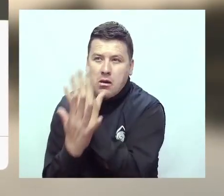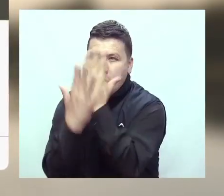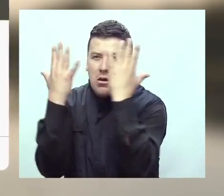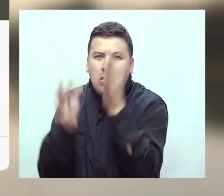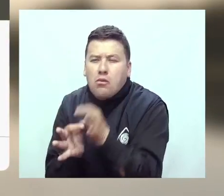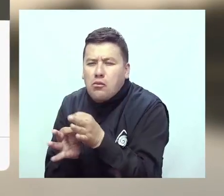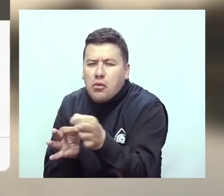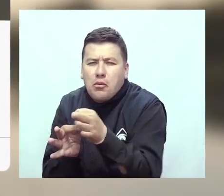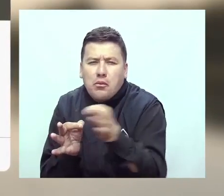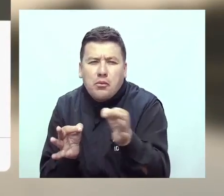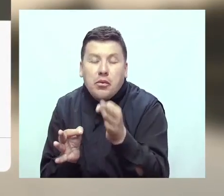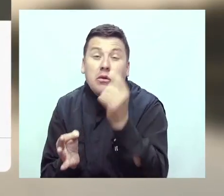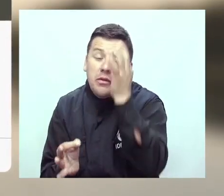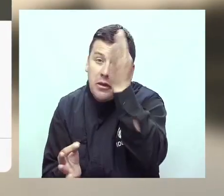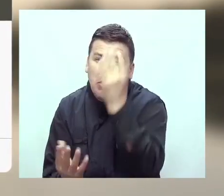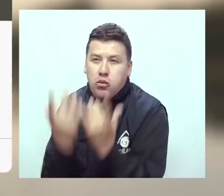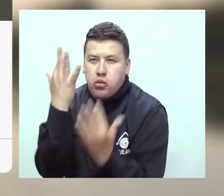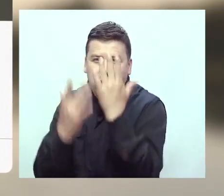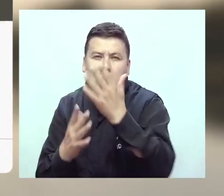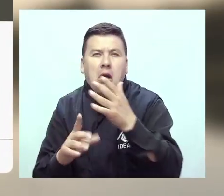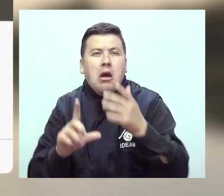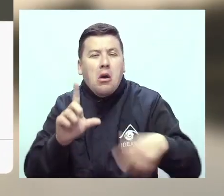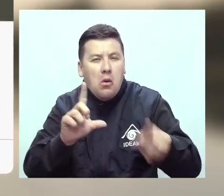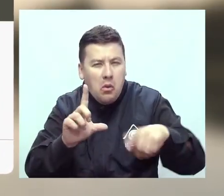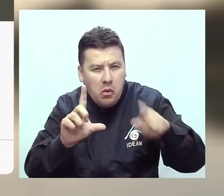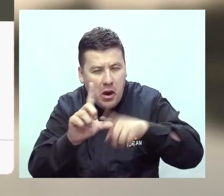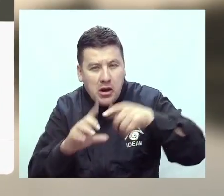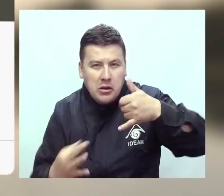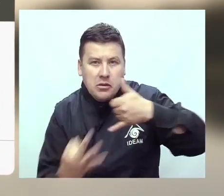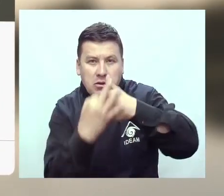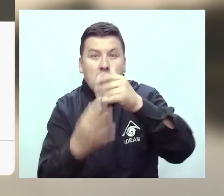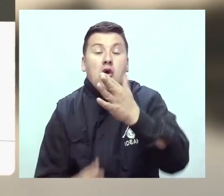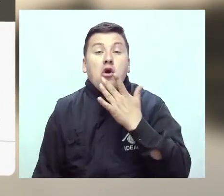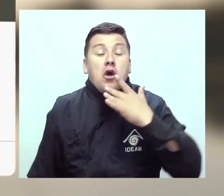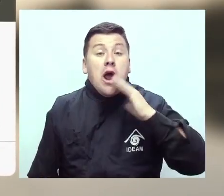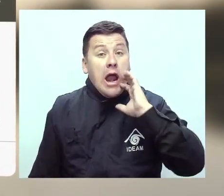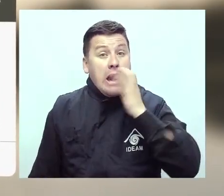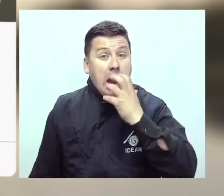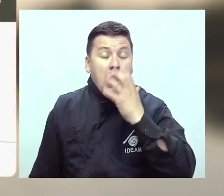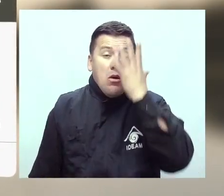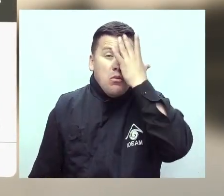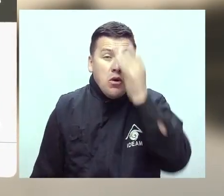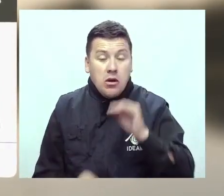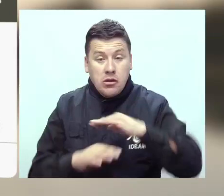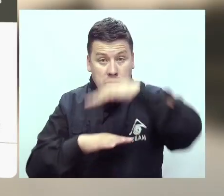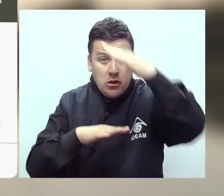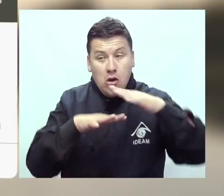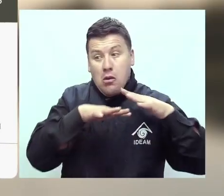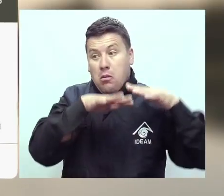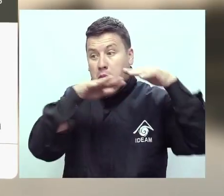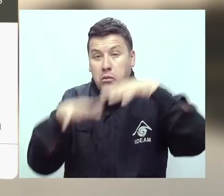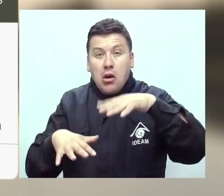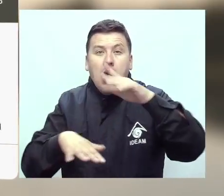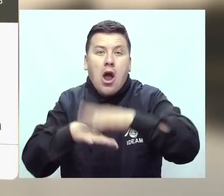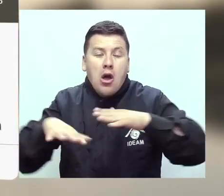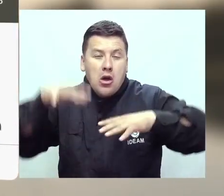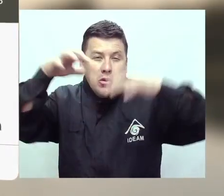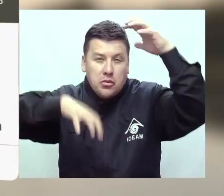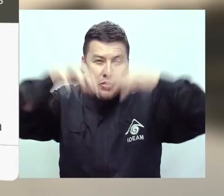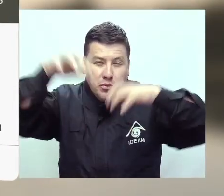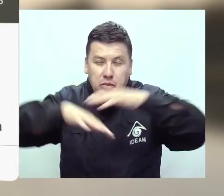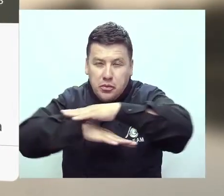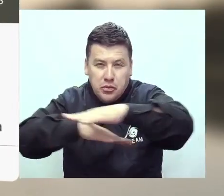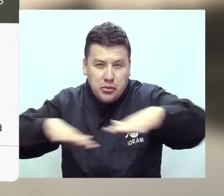municipios ubicados a lo largo de la Guajira y la región andina. Alerta naranja por derrumbes de tierra ocasionados por las lluvias en todas las